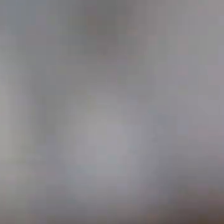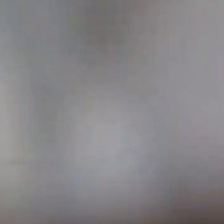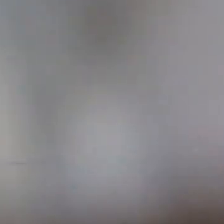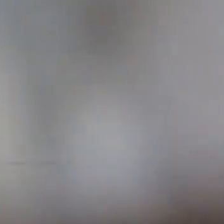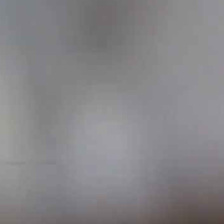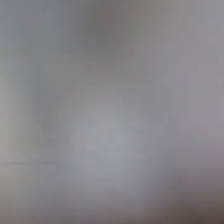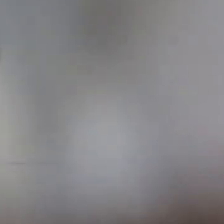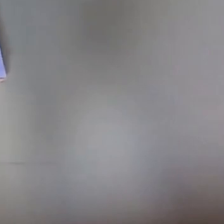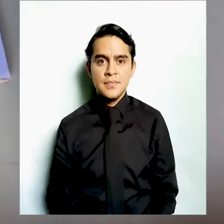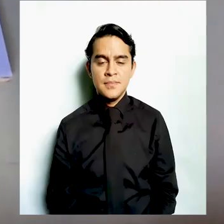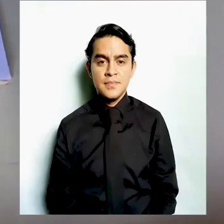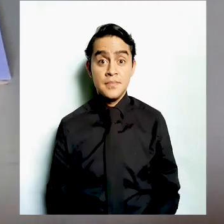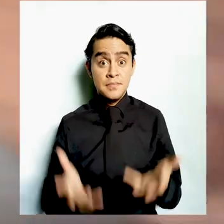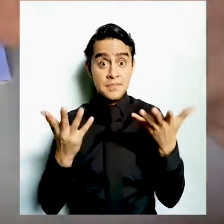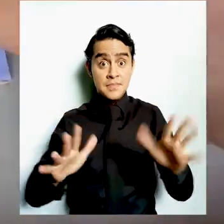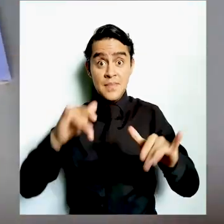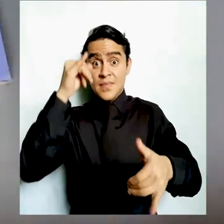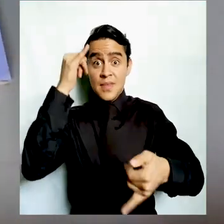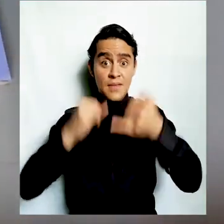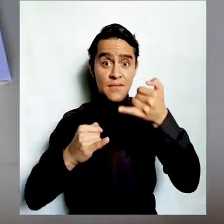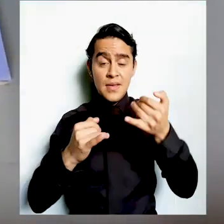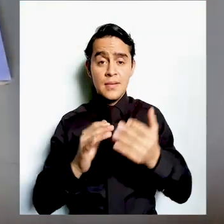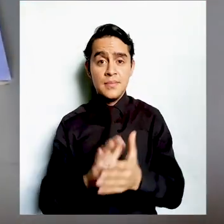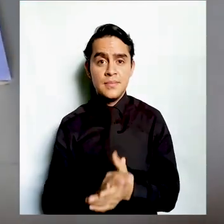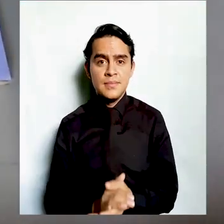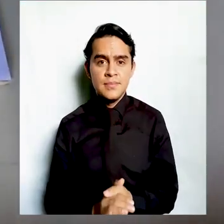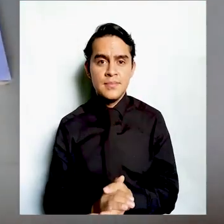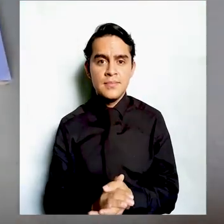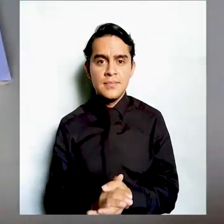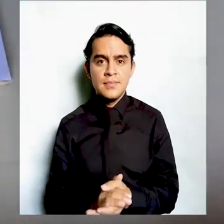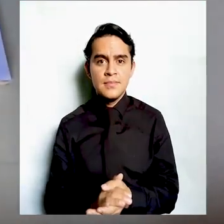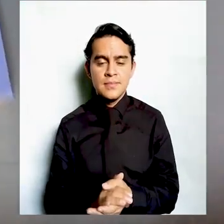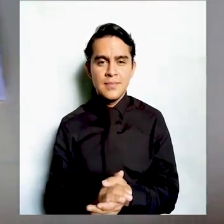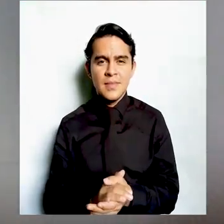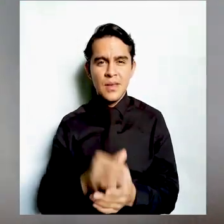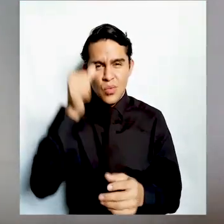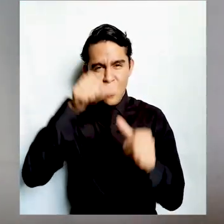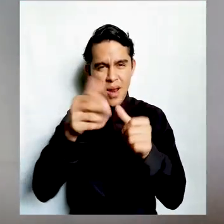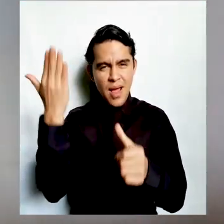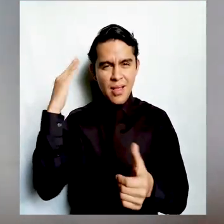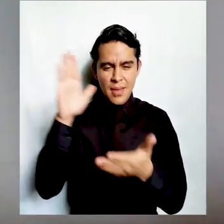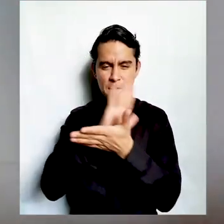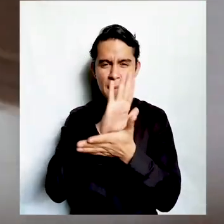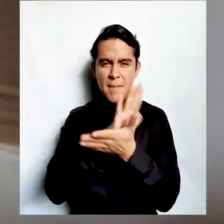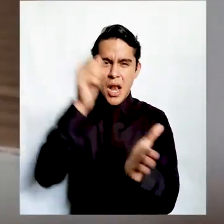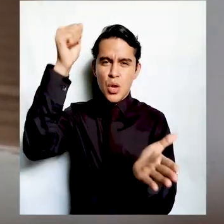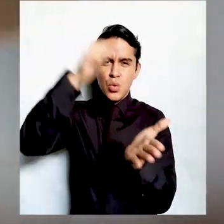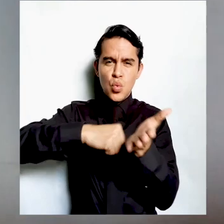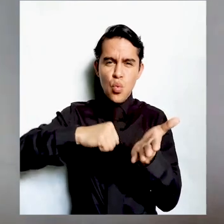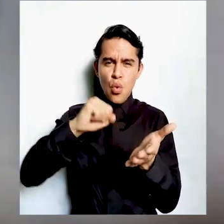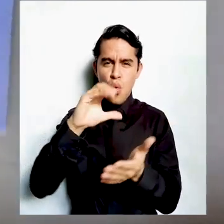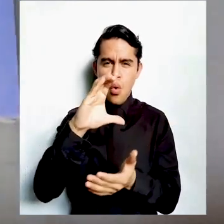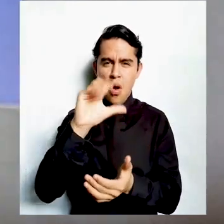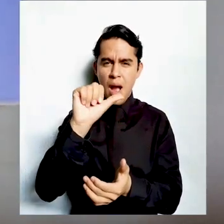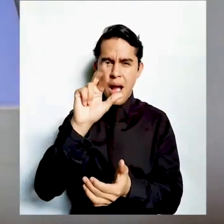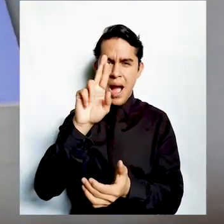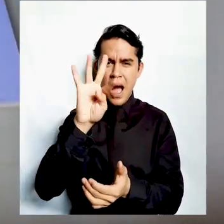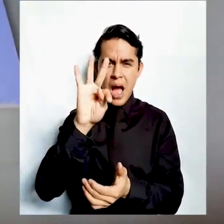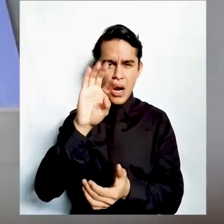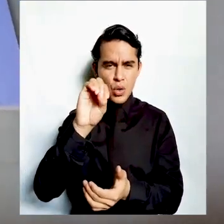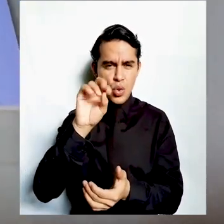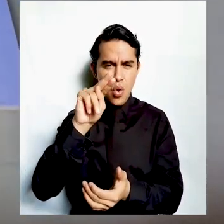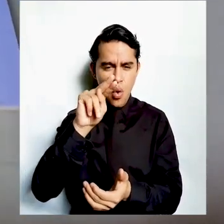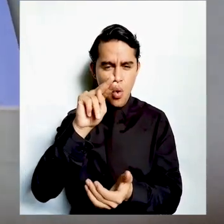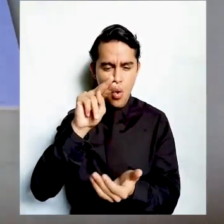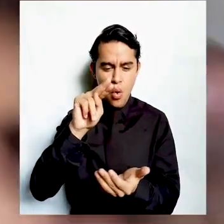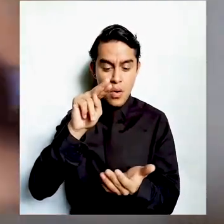Y finalmente tomaremos la base de cartón que vimos al inicio de los materiales. Le pondremos